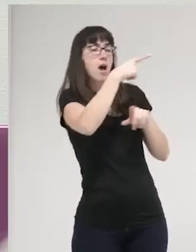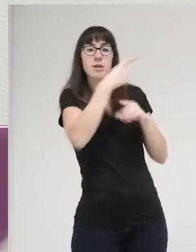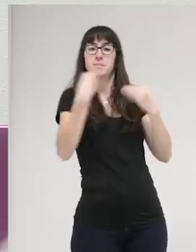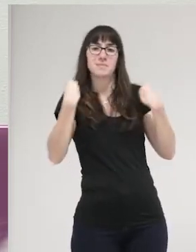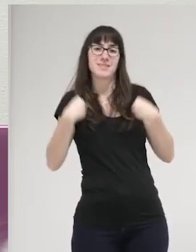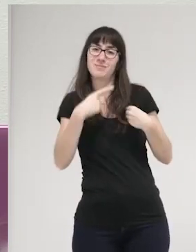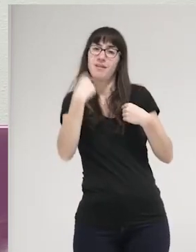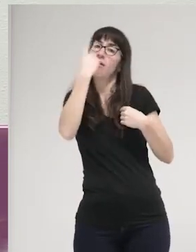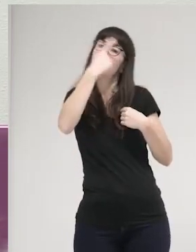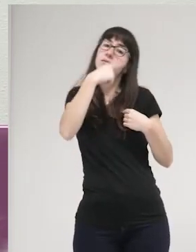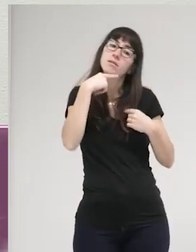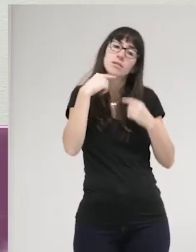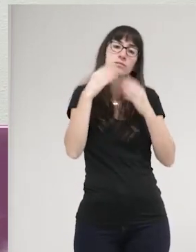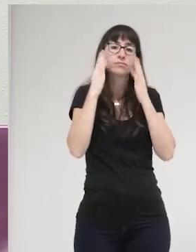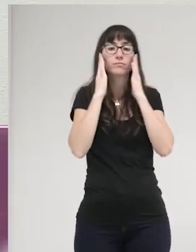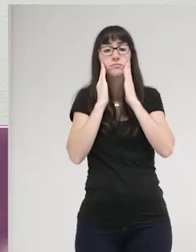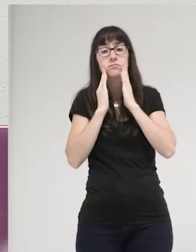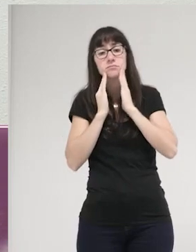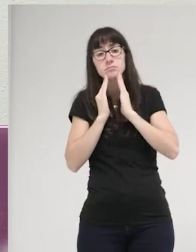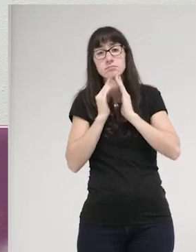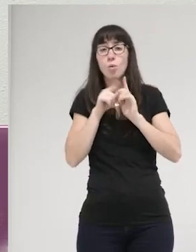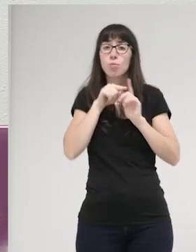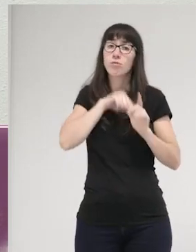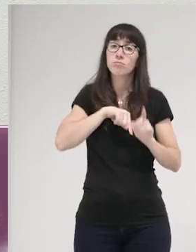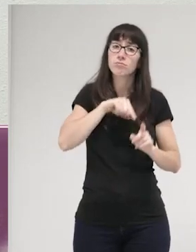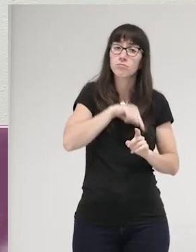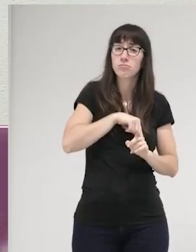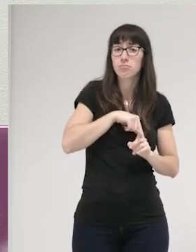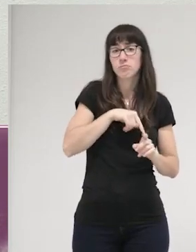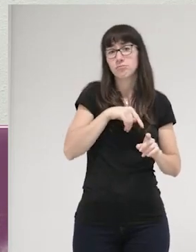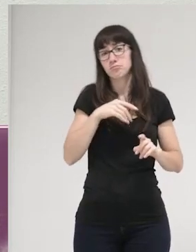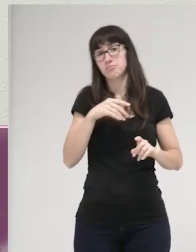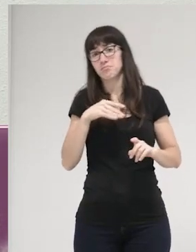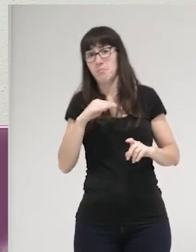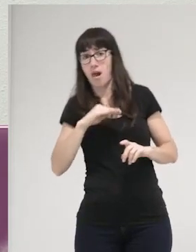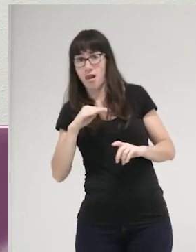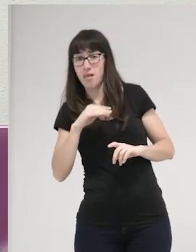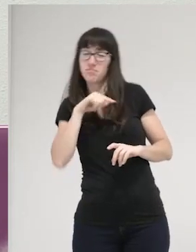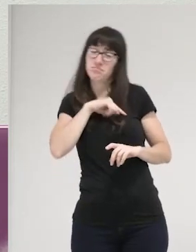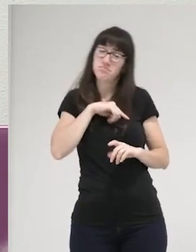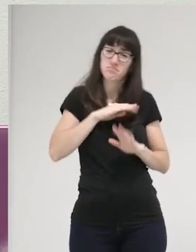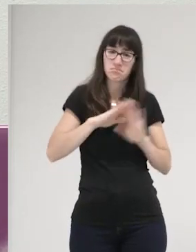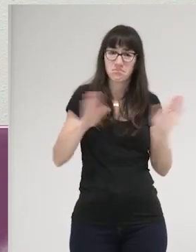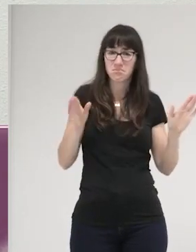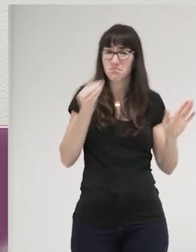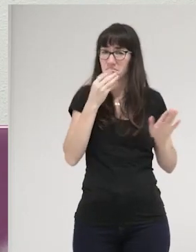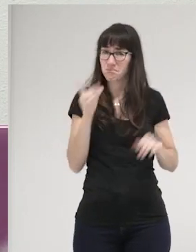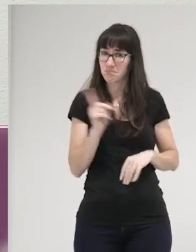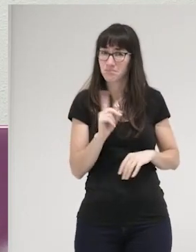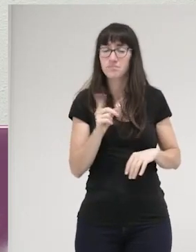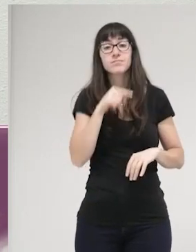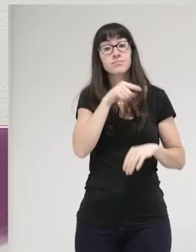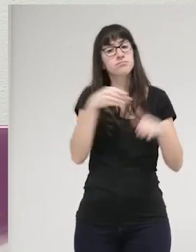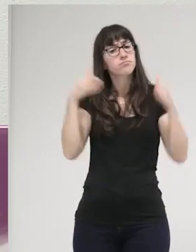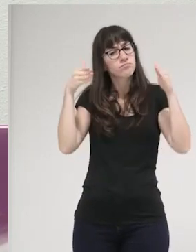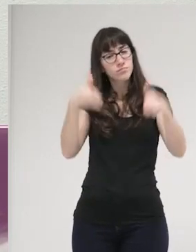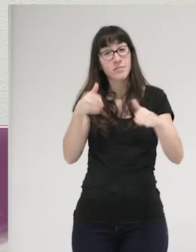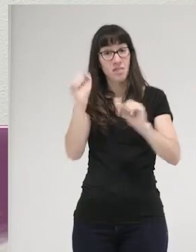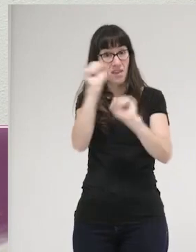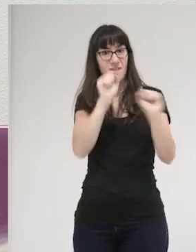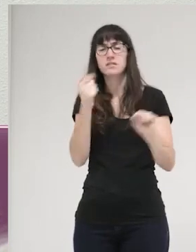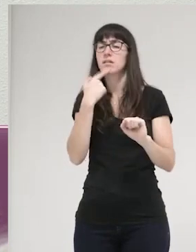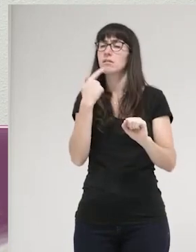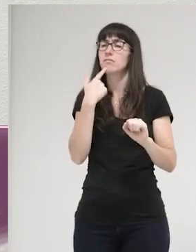esta carita de compungida mal entonces ella centra toda su defensa en que ella es una mujer